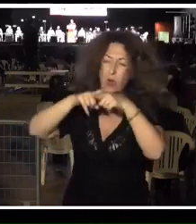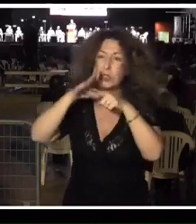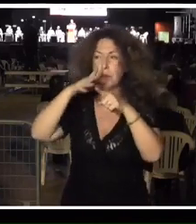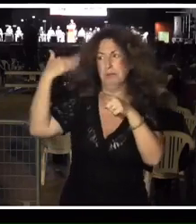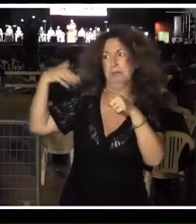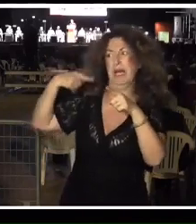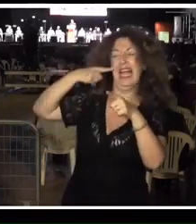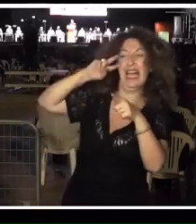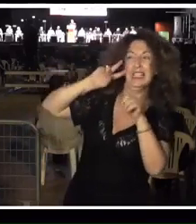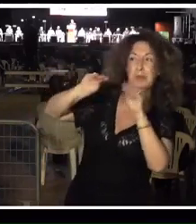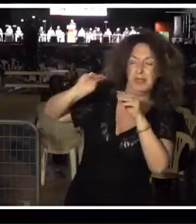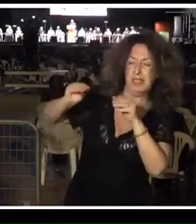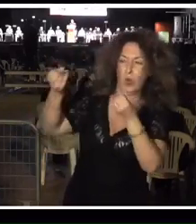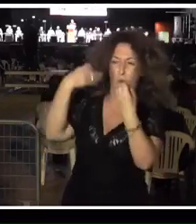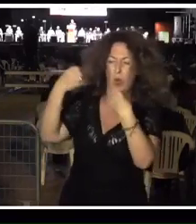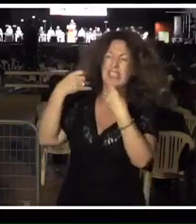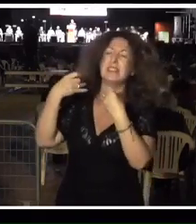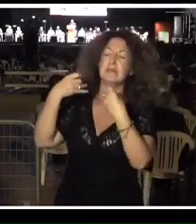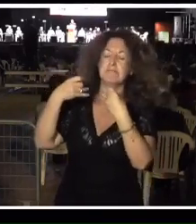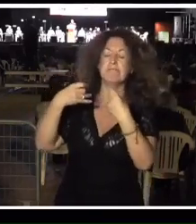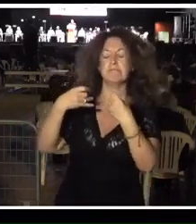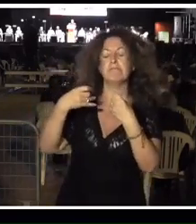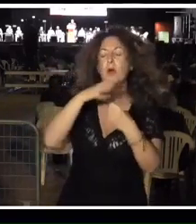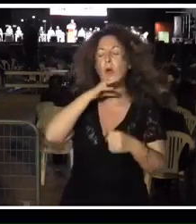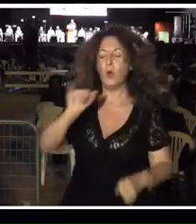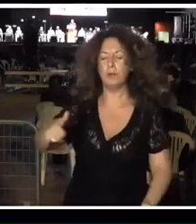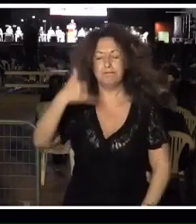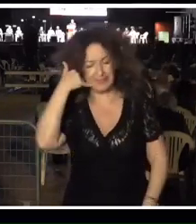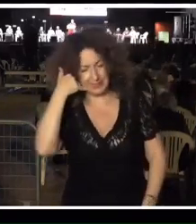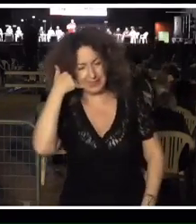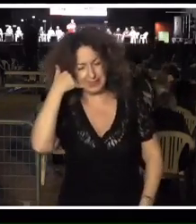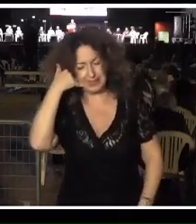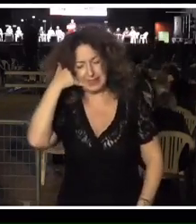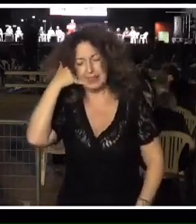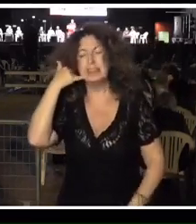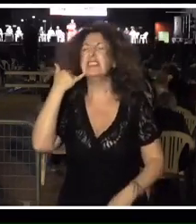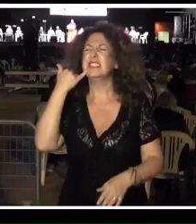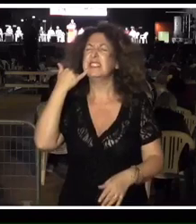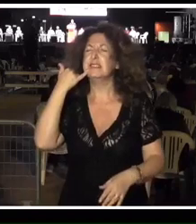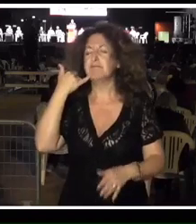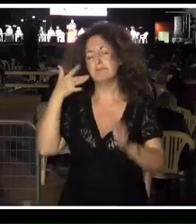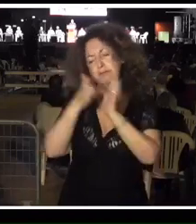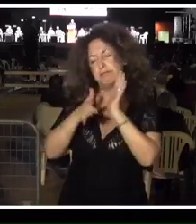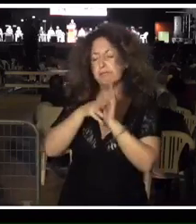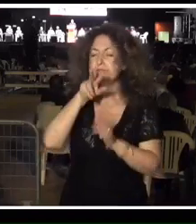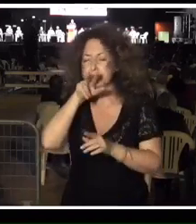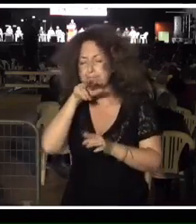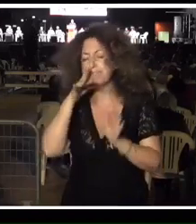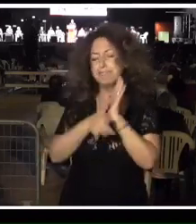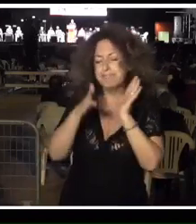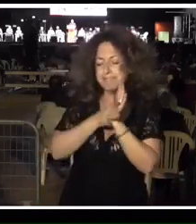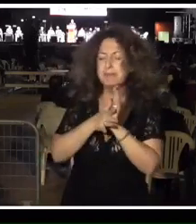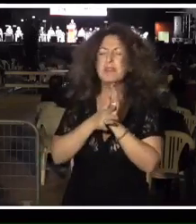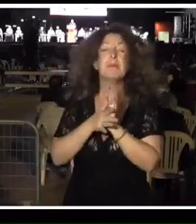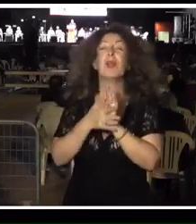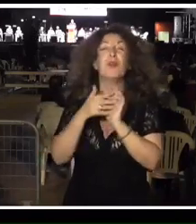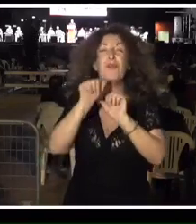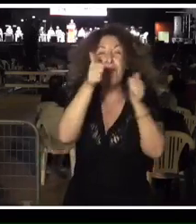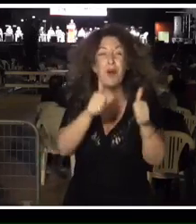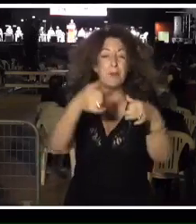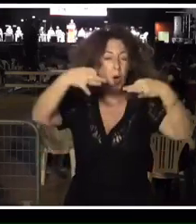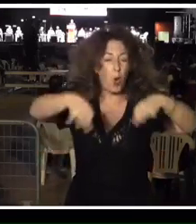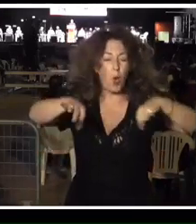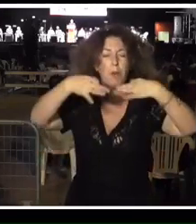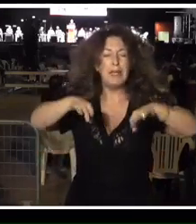como la de Julio. Y Julio te cogía el teléfono, te asesoraba, te ayudaba desde la distancia, desde la humildad, pero nos